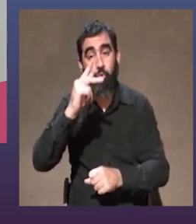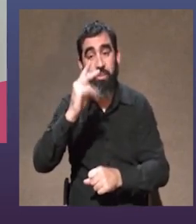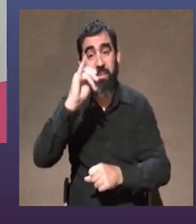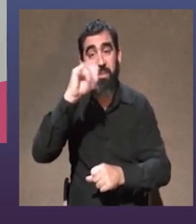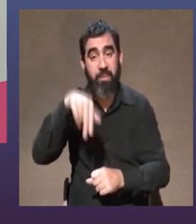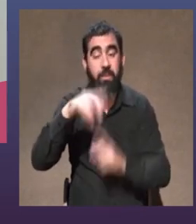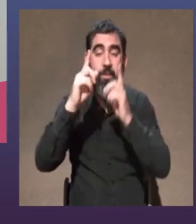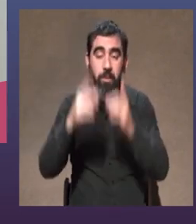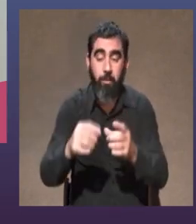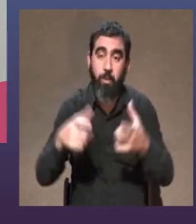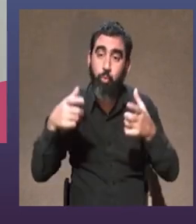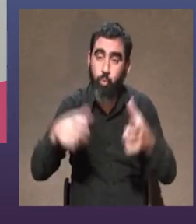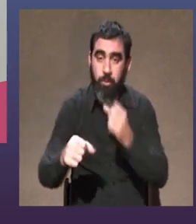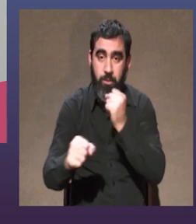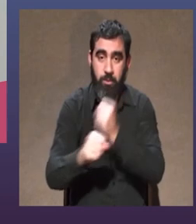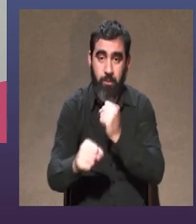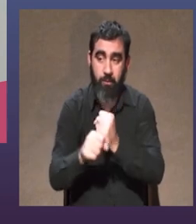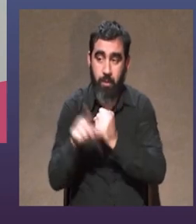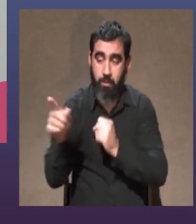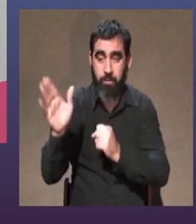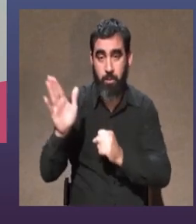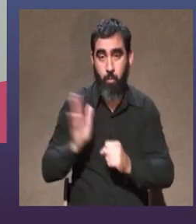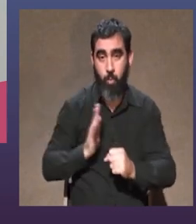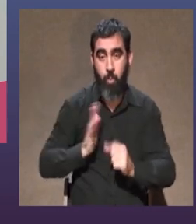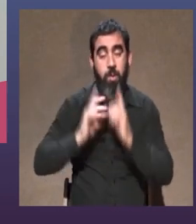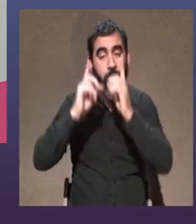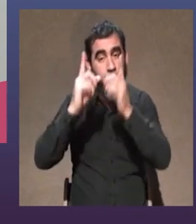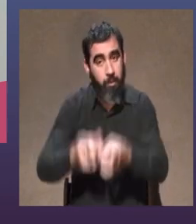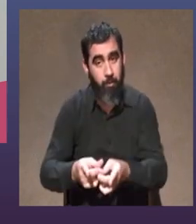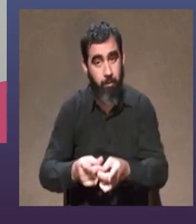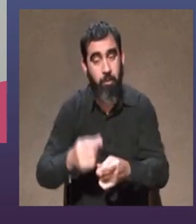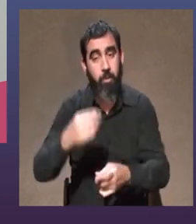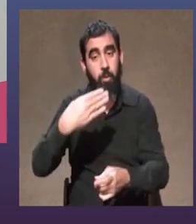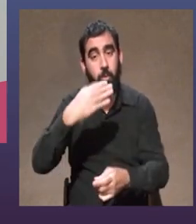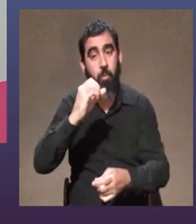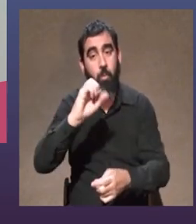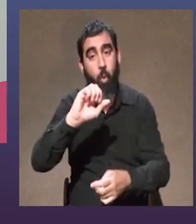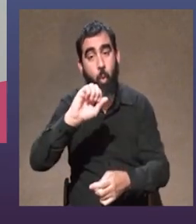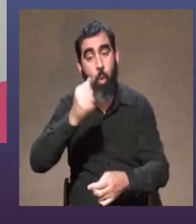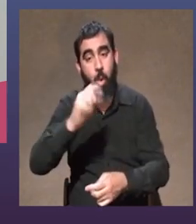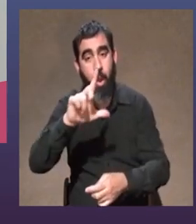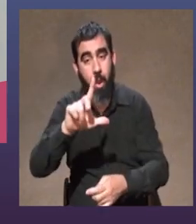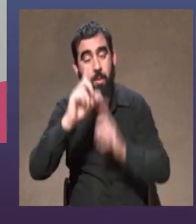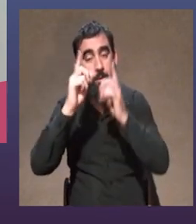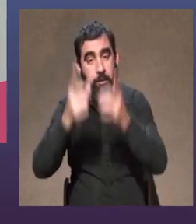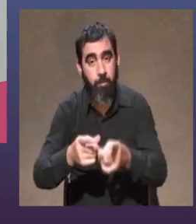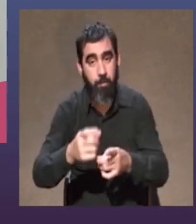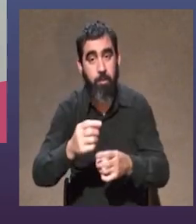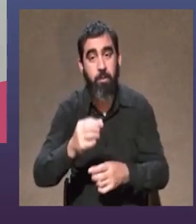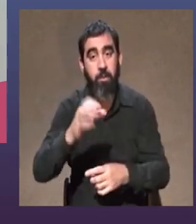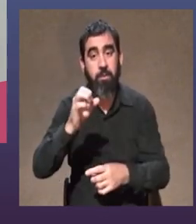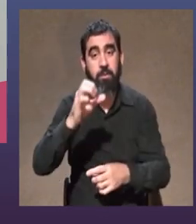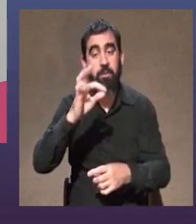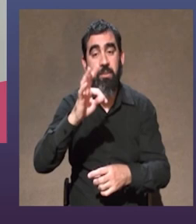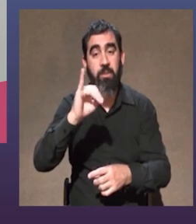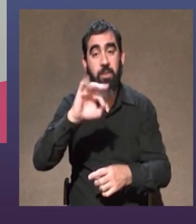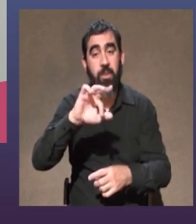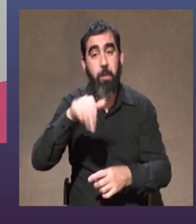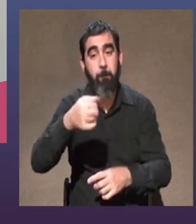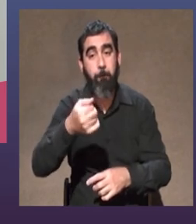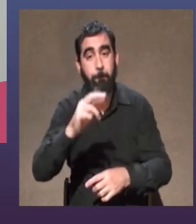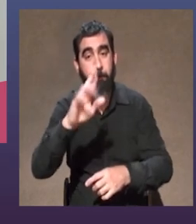Leo lo decía la suerte de haber trabajado con ella de haber trabajado con Boal de haber trabajado con Alexander